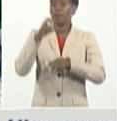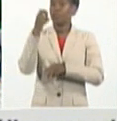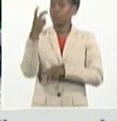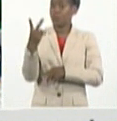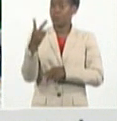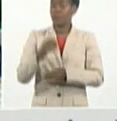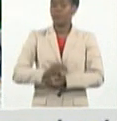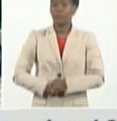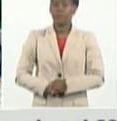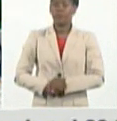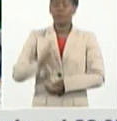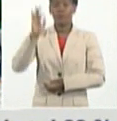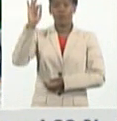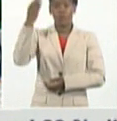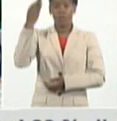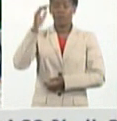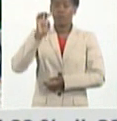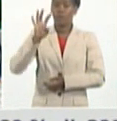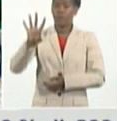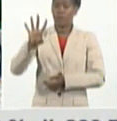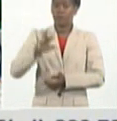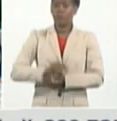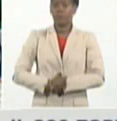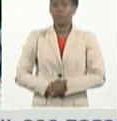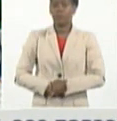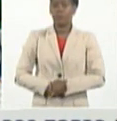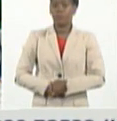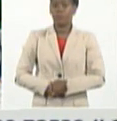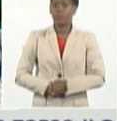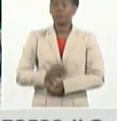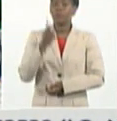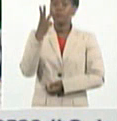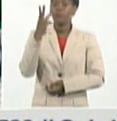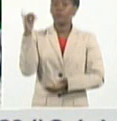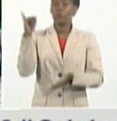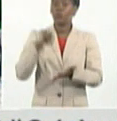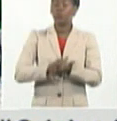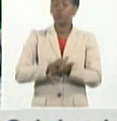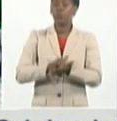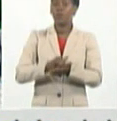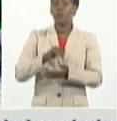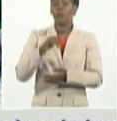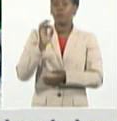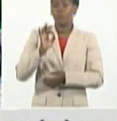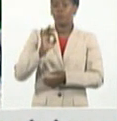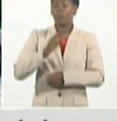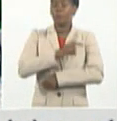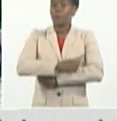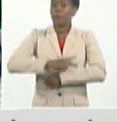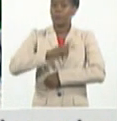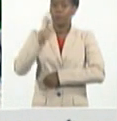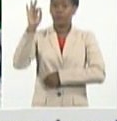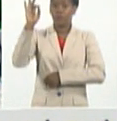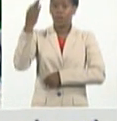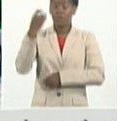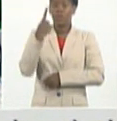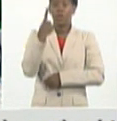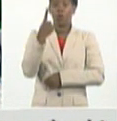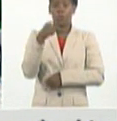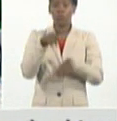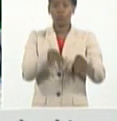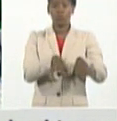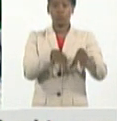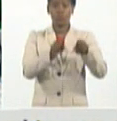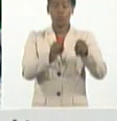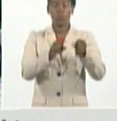franceses cuatro, tres importados de Francia y una como consecuencia de la transmisión autóctona en